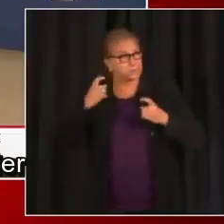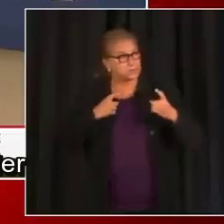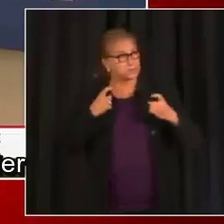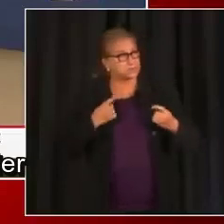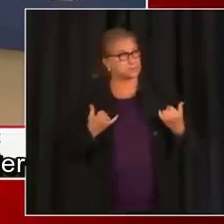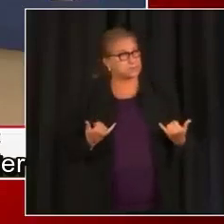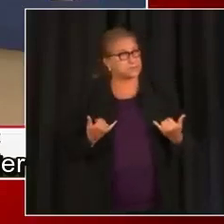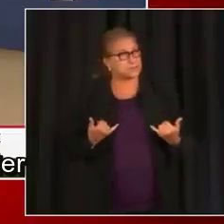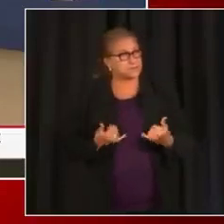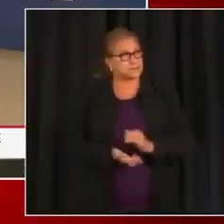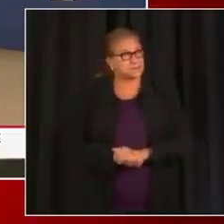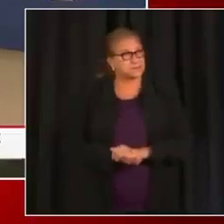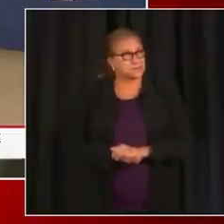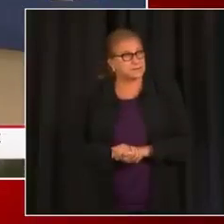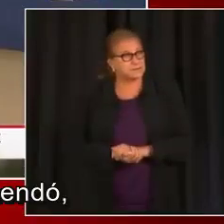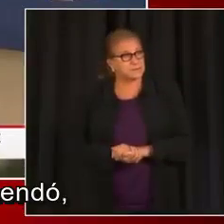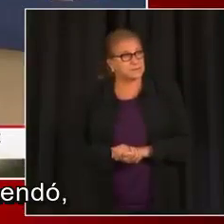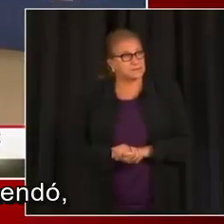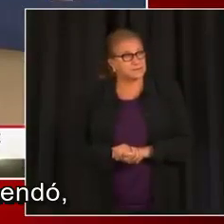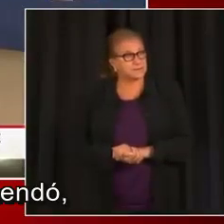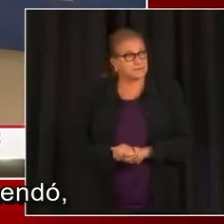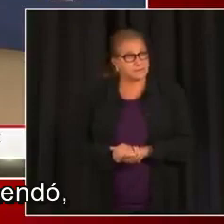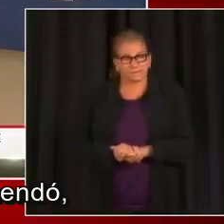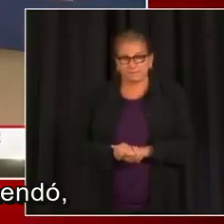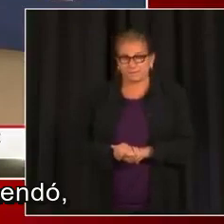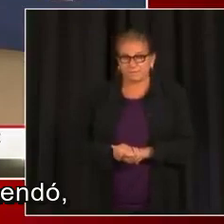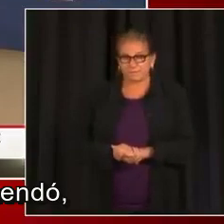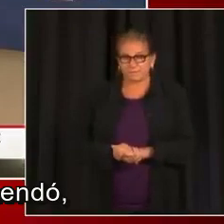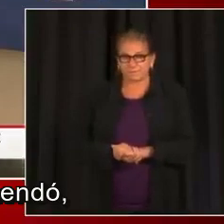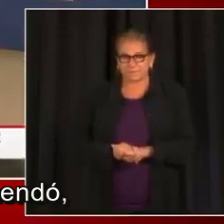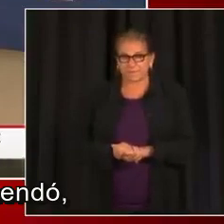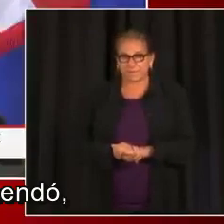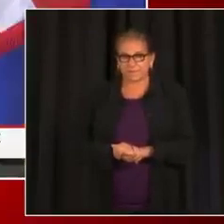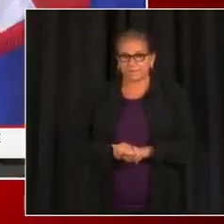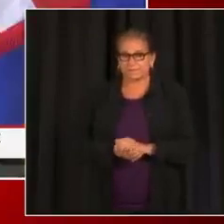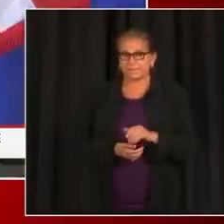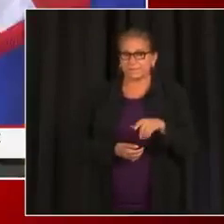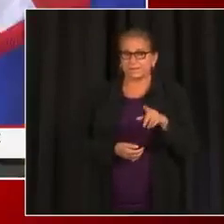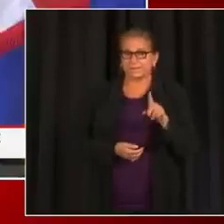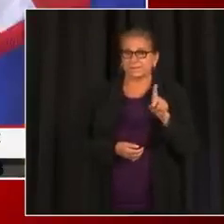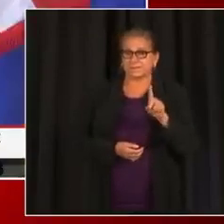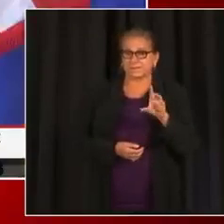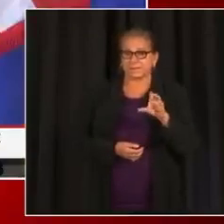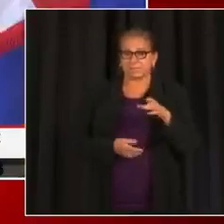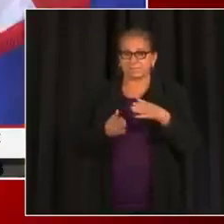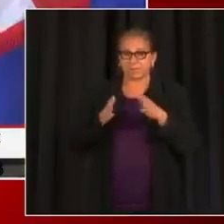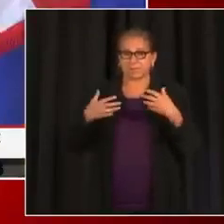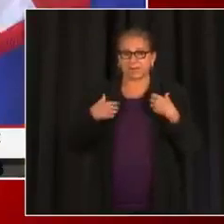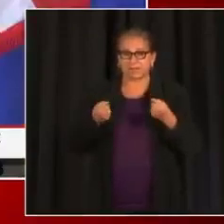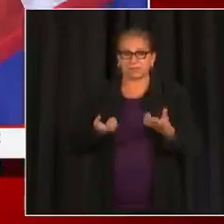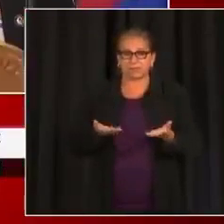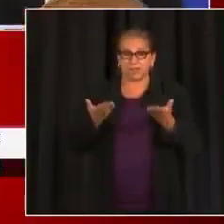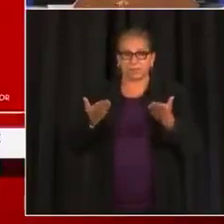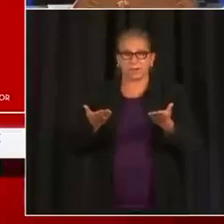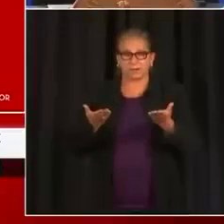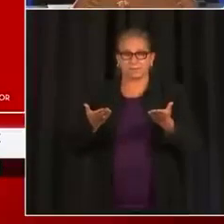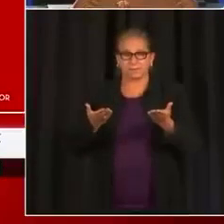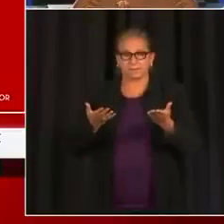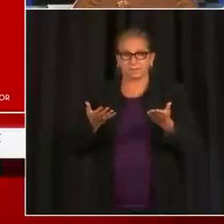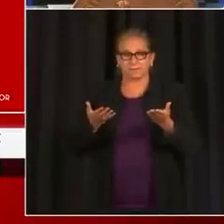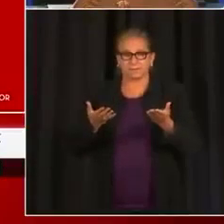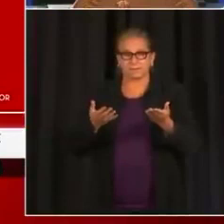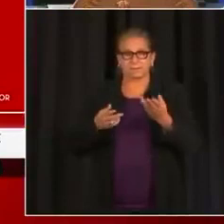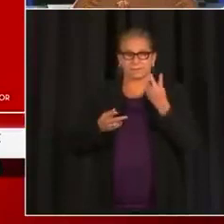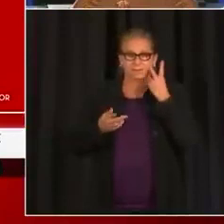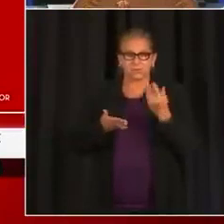responder sus preguntas. El Departamento de Salud recomendó que, dada la tendencia